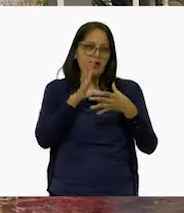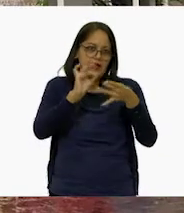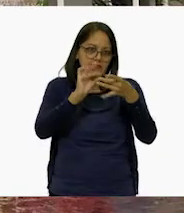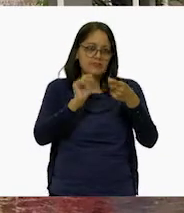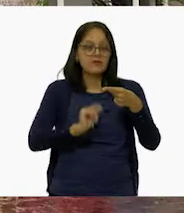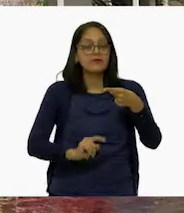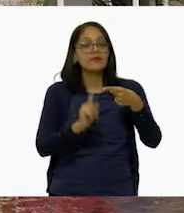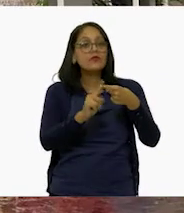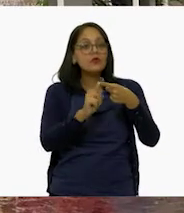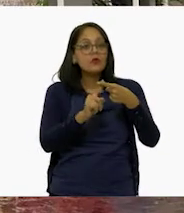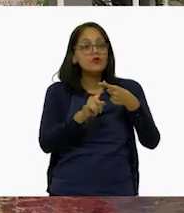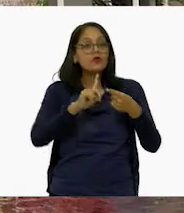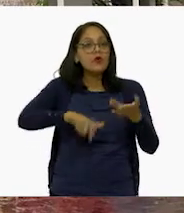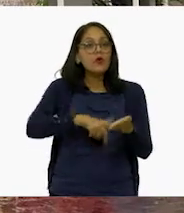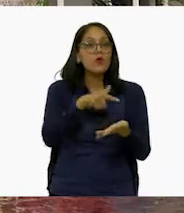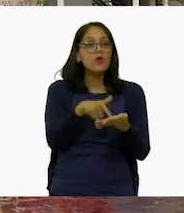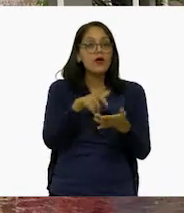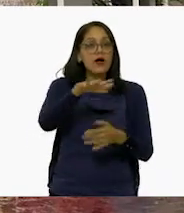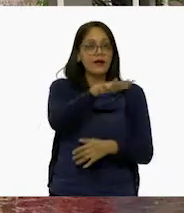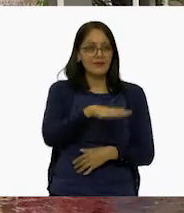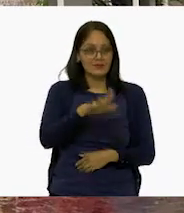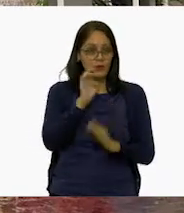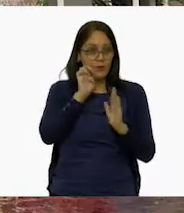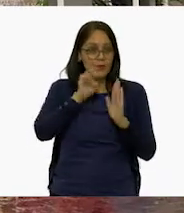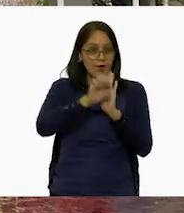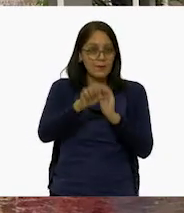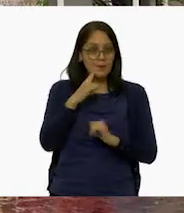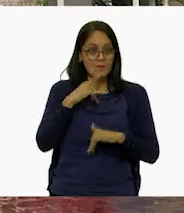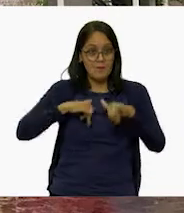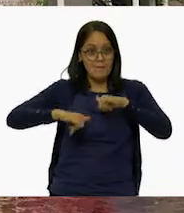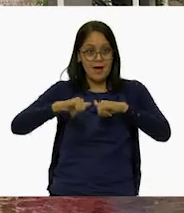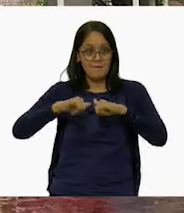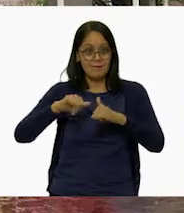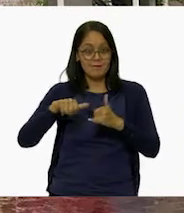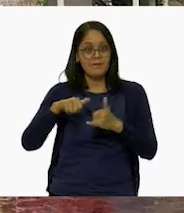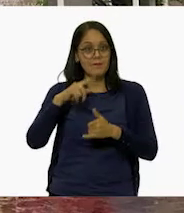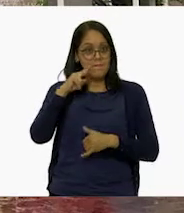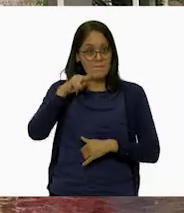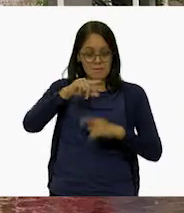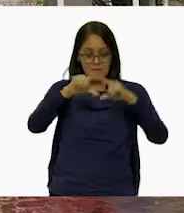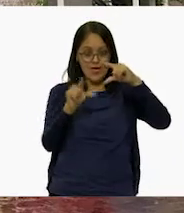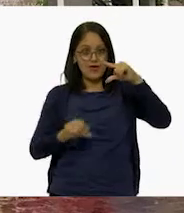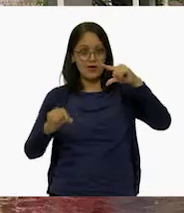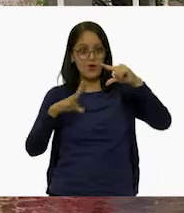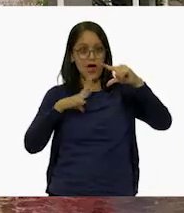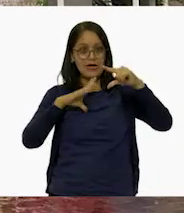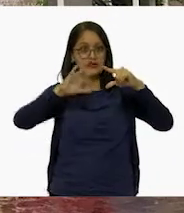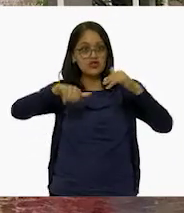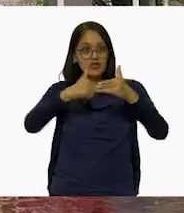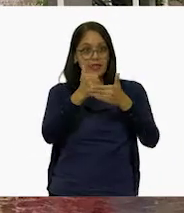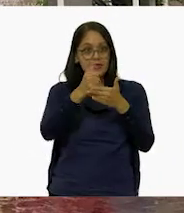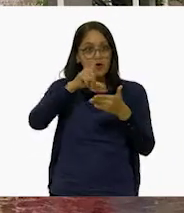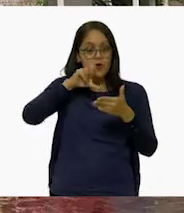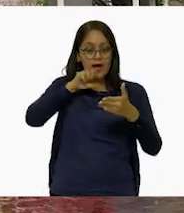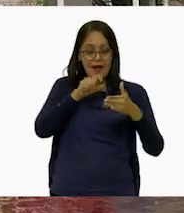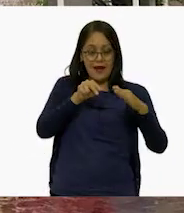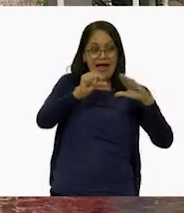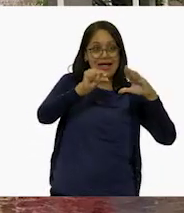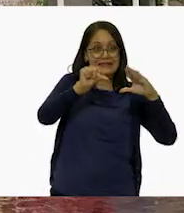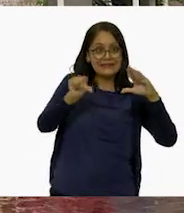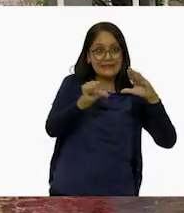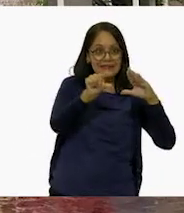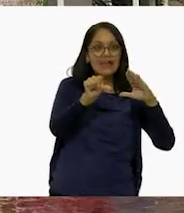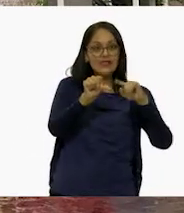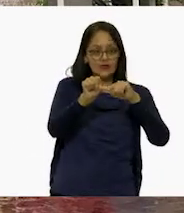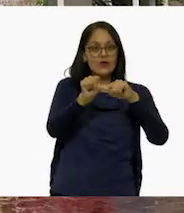ellos, la localización. Si vemos un mapa de México, la Ciudad de Aguascalientes está más cerca al centro